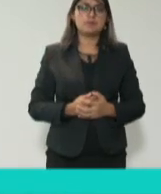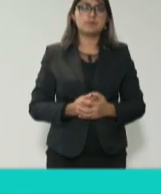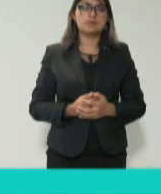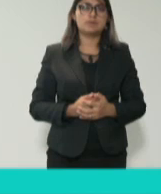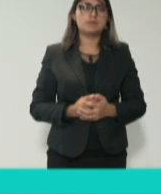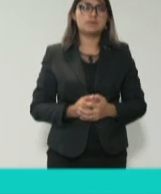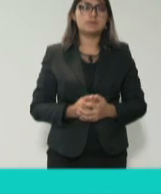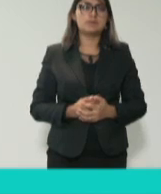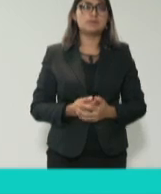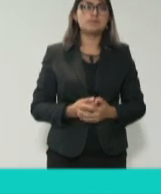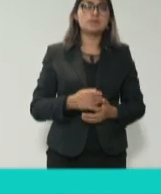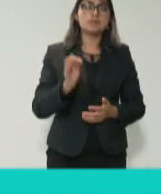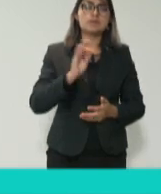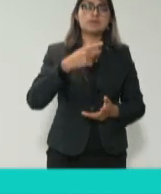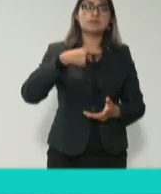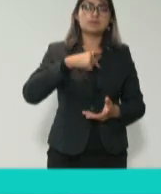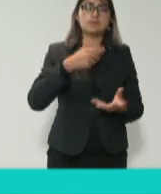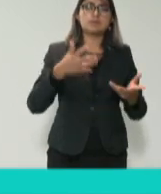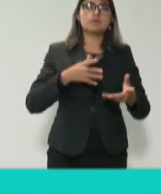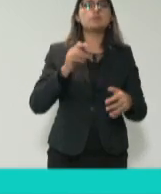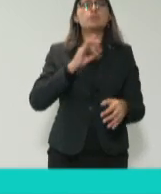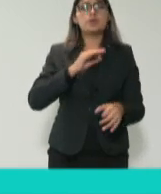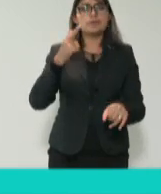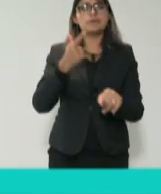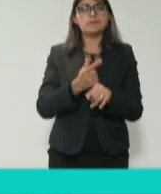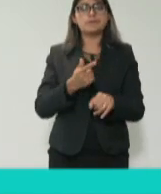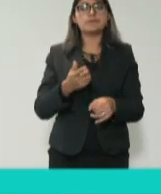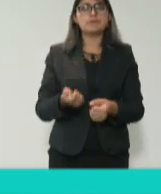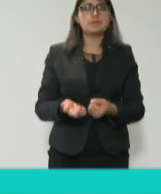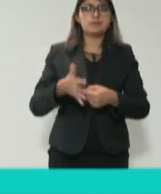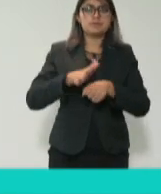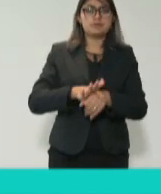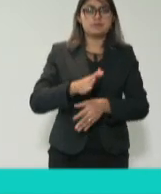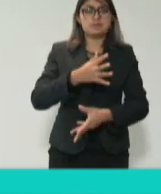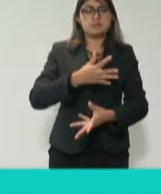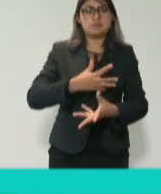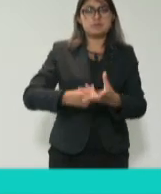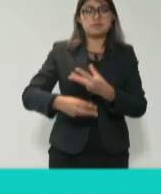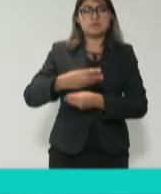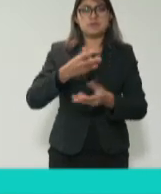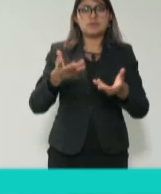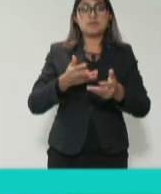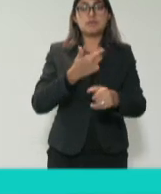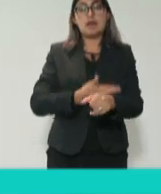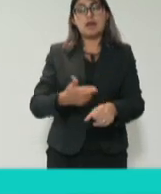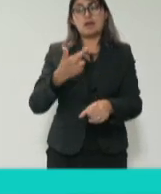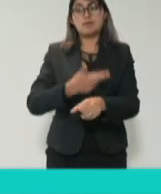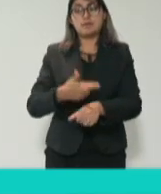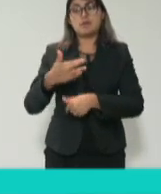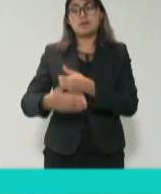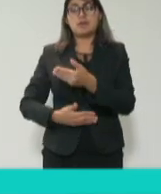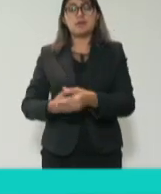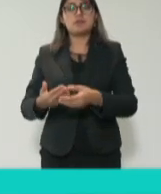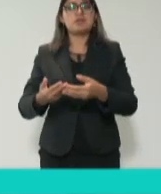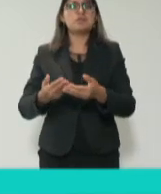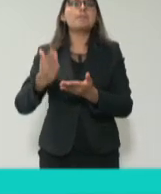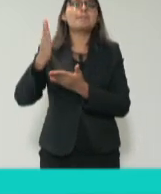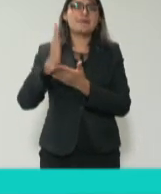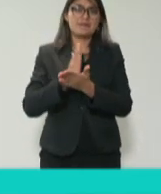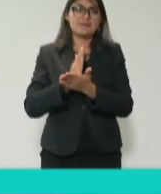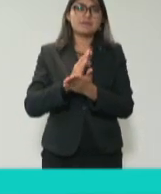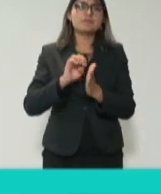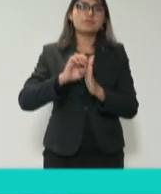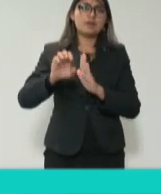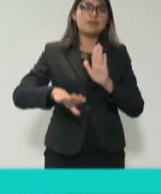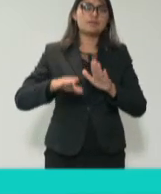generar una administración eficiente, donde los trámites y servicios se reduzcan al mínimo, donde se pidan papeles en protección de